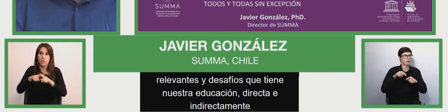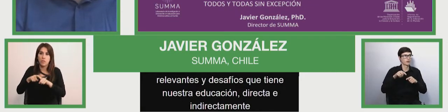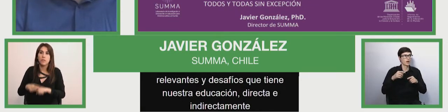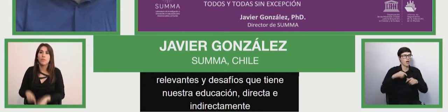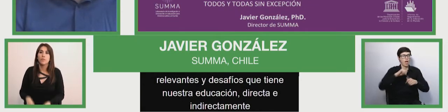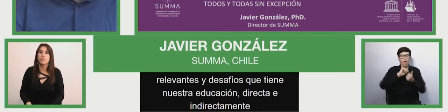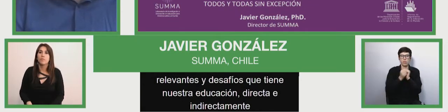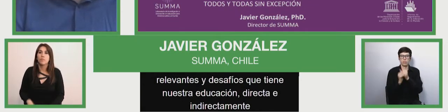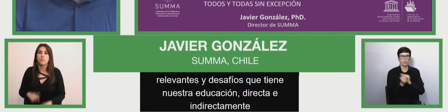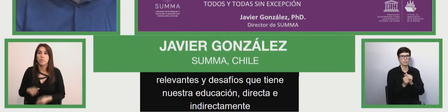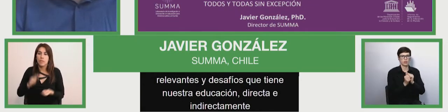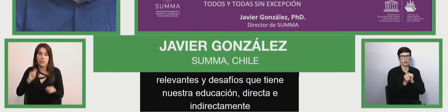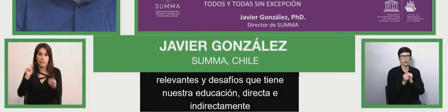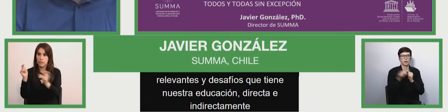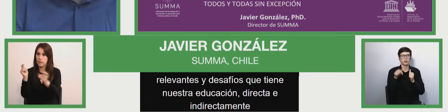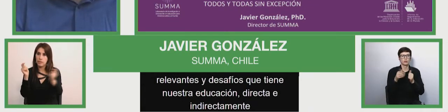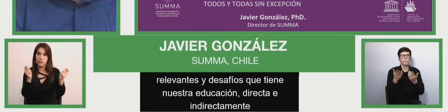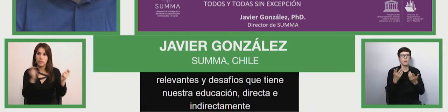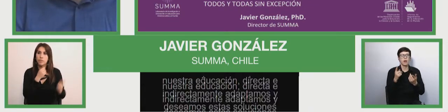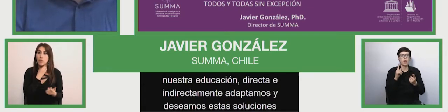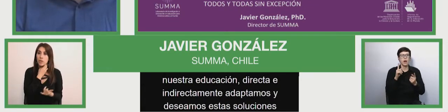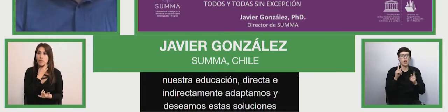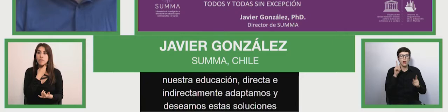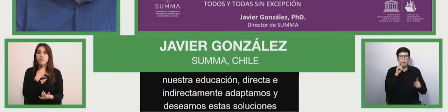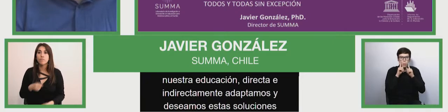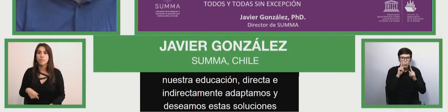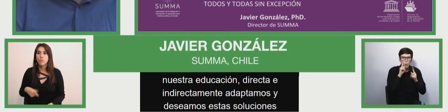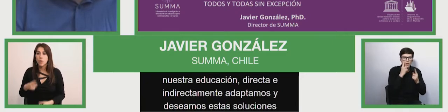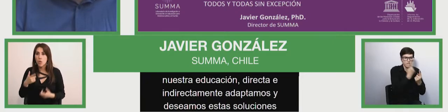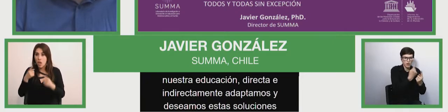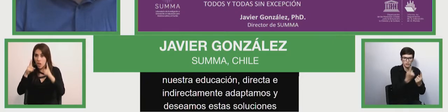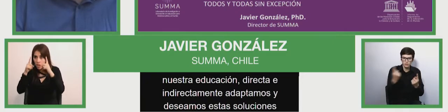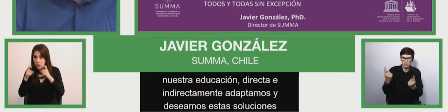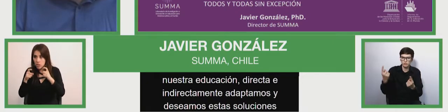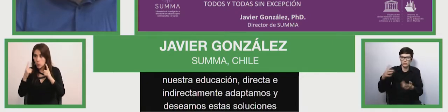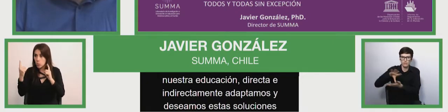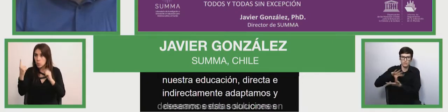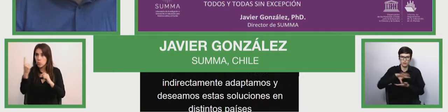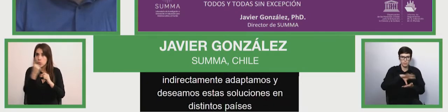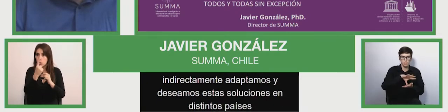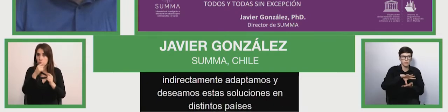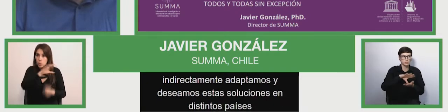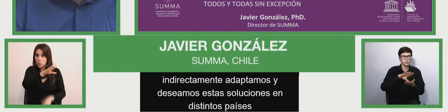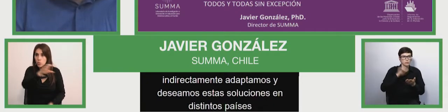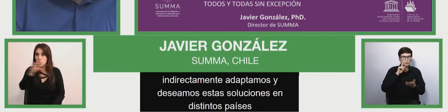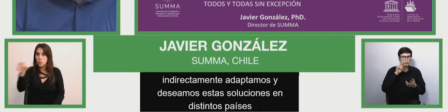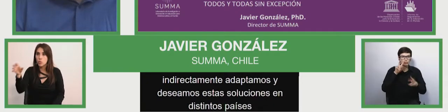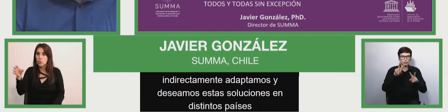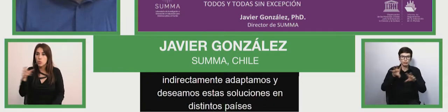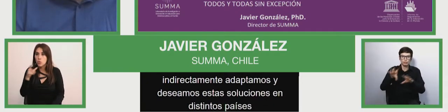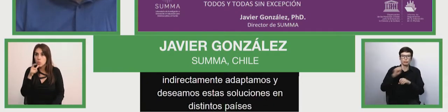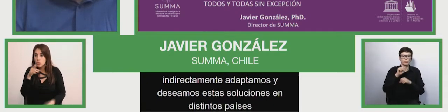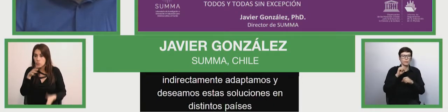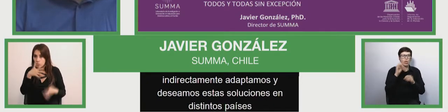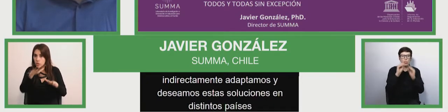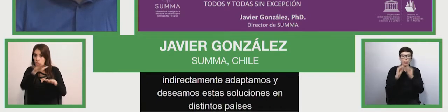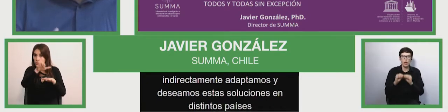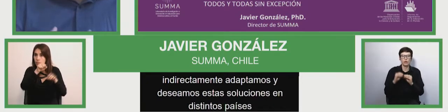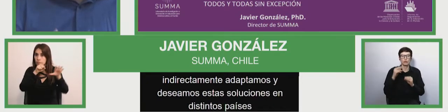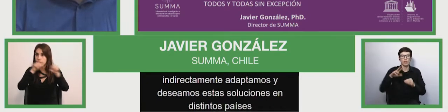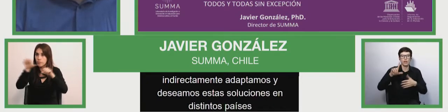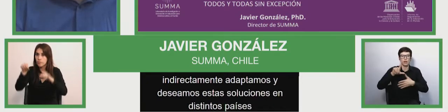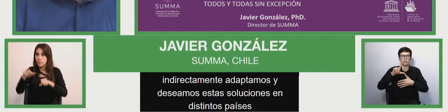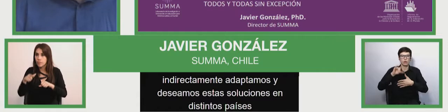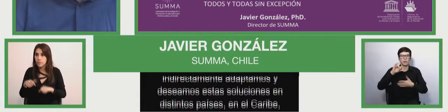and test. En distintos países, eh, en el Caribe, en Centroamérica, en Sudamérica. Eh, y finalmente